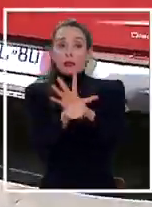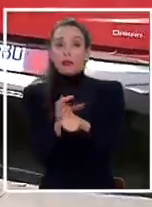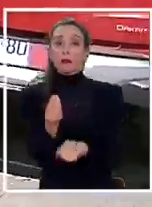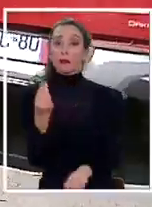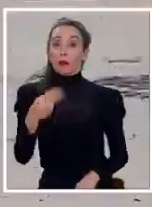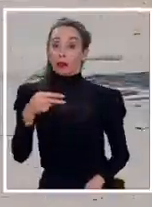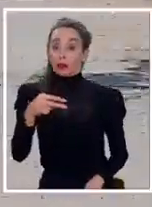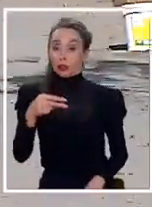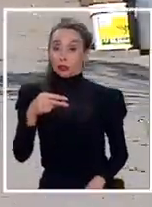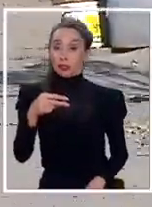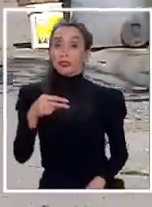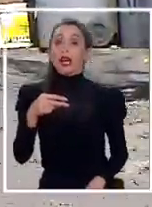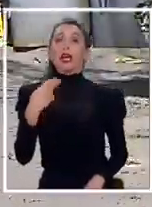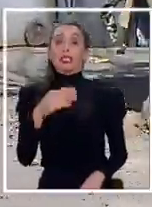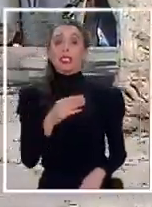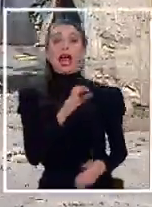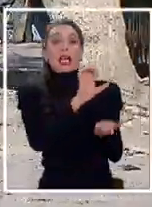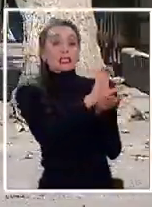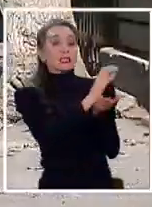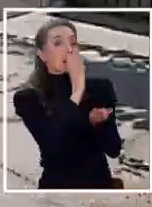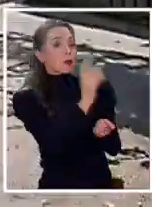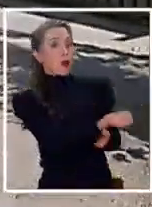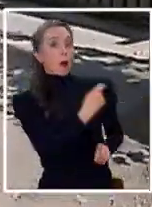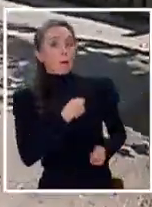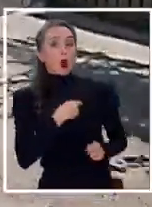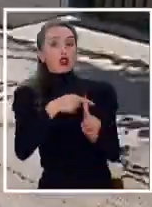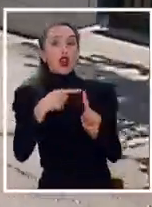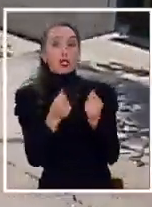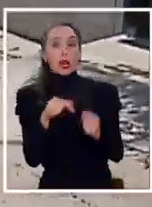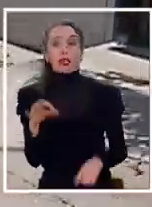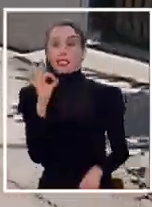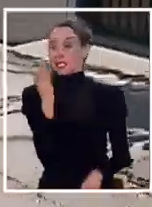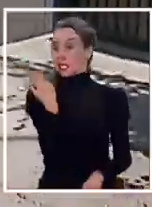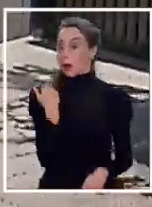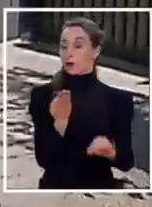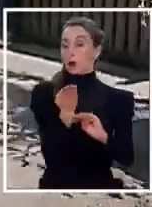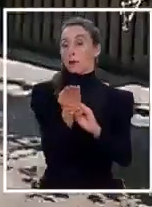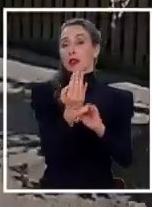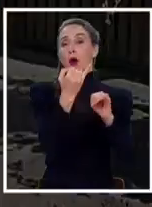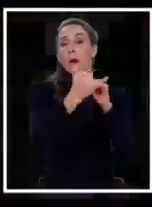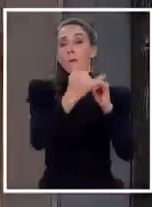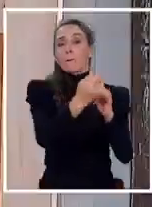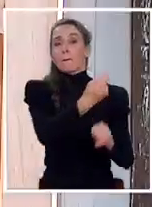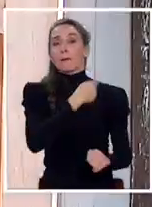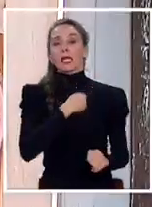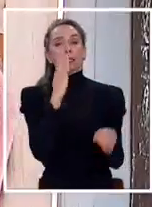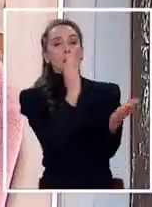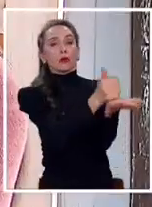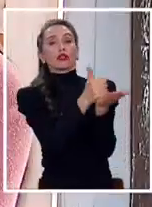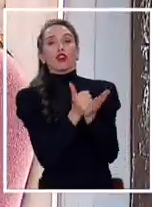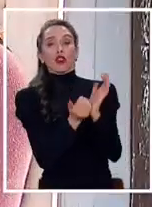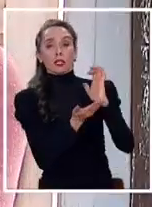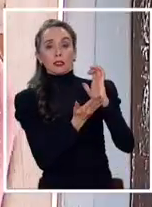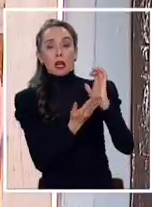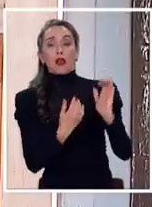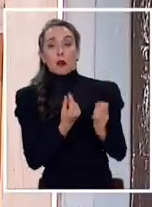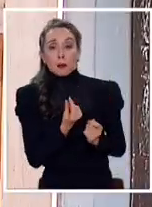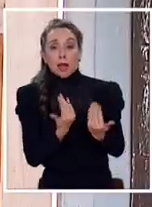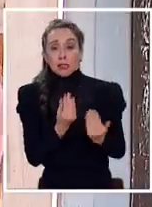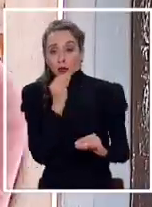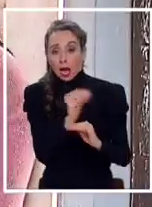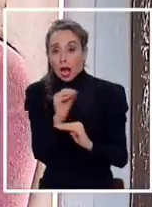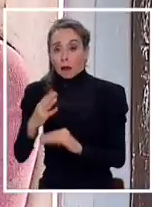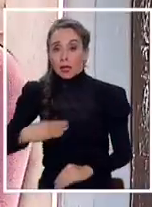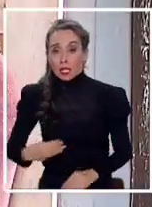La buena noticia es que recibió el bono clase media y este sábado postuló al préstamo solidario. Tengo que alimentar a mis hijos,